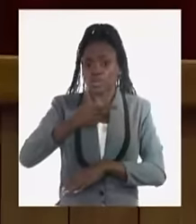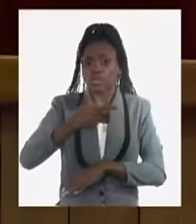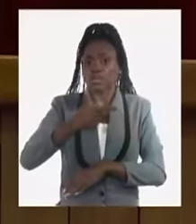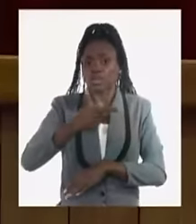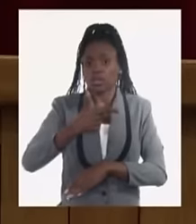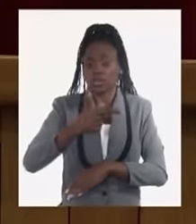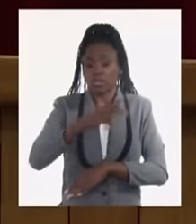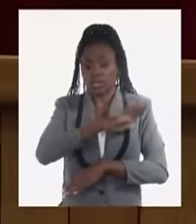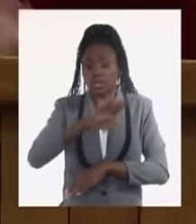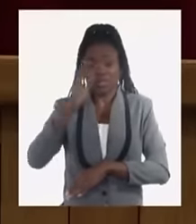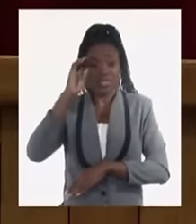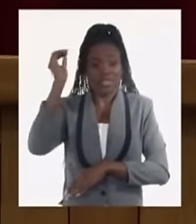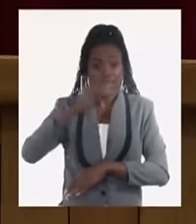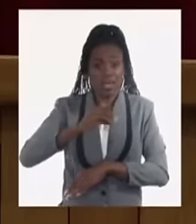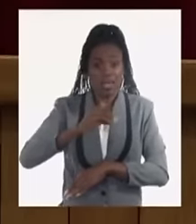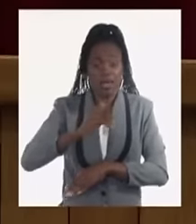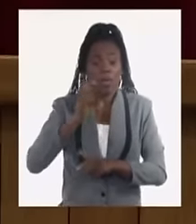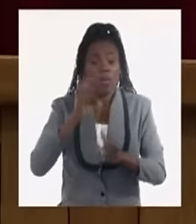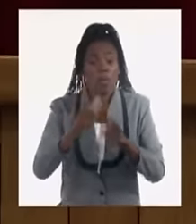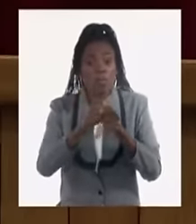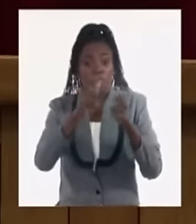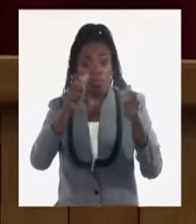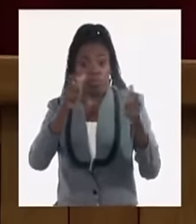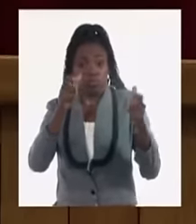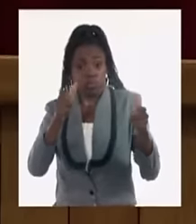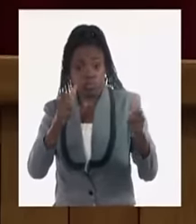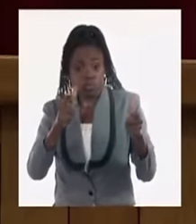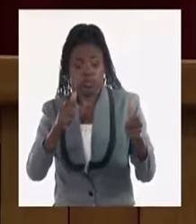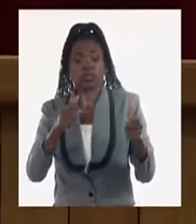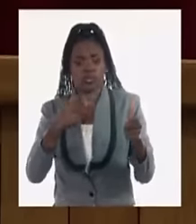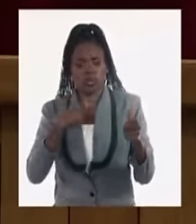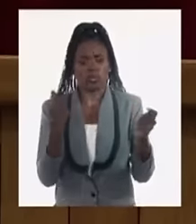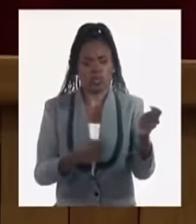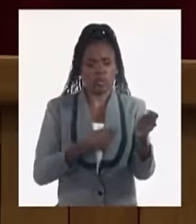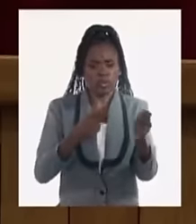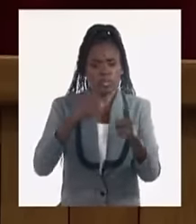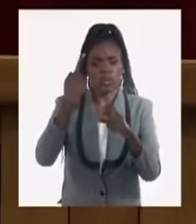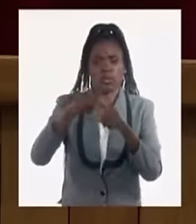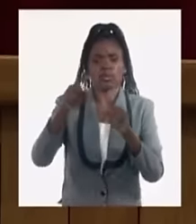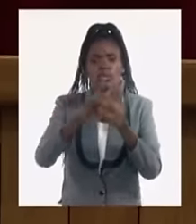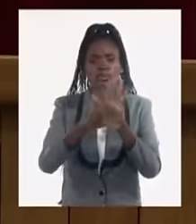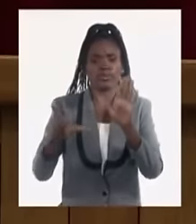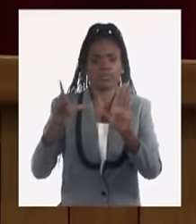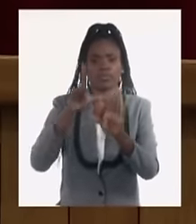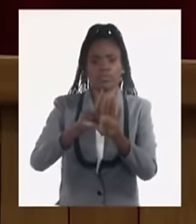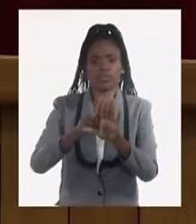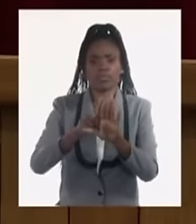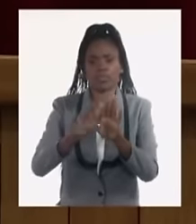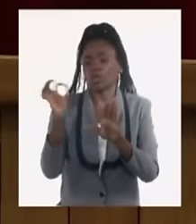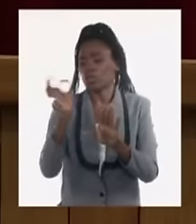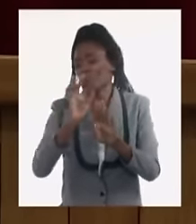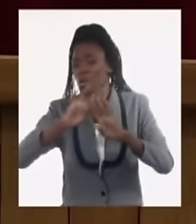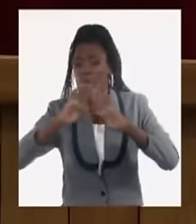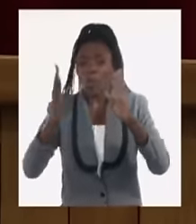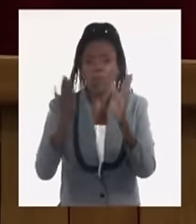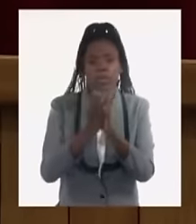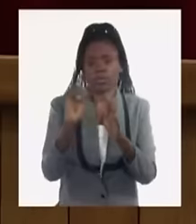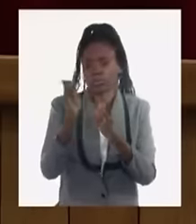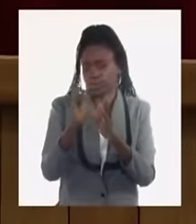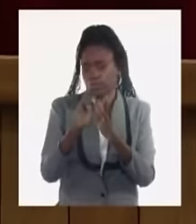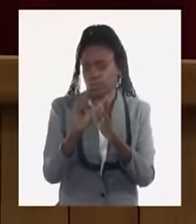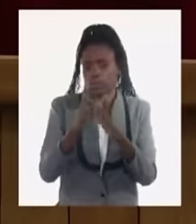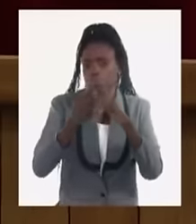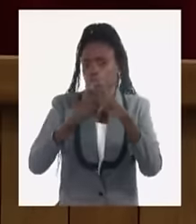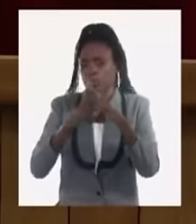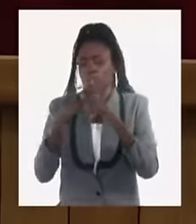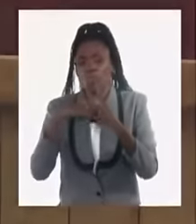si bien es cierto que ha habido un incremento del enfrentamiento en varios niveles, pero no se corresponde porque no